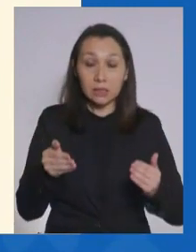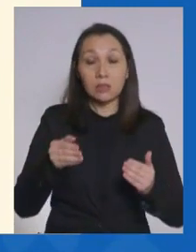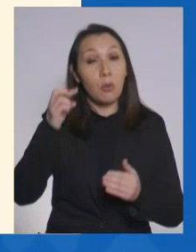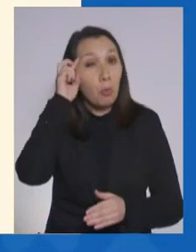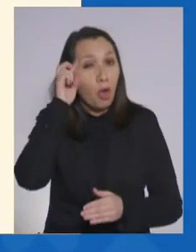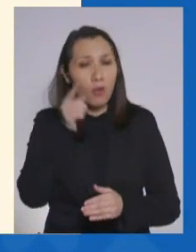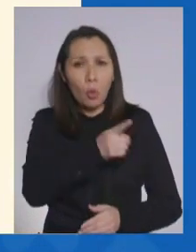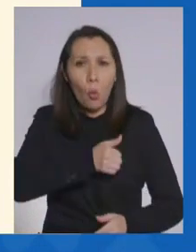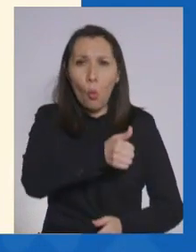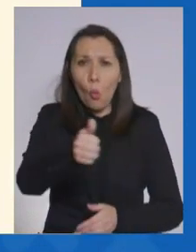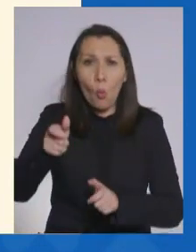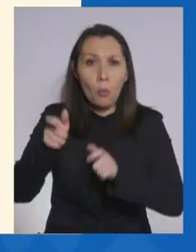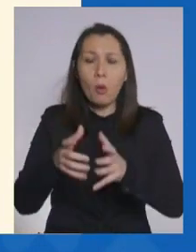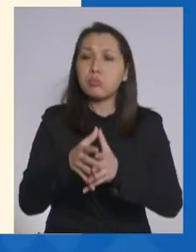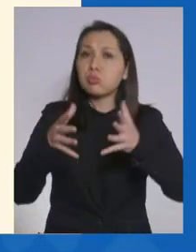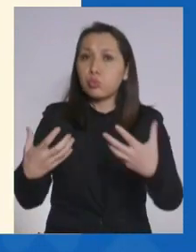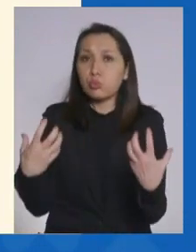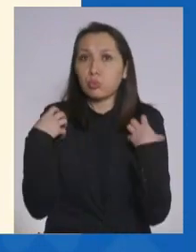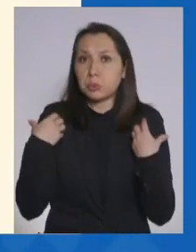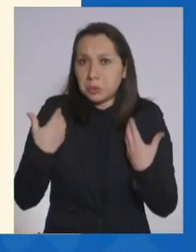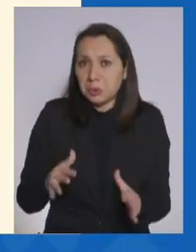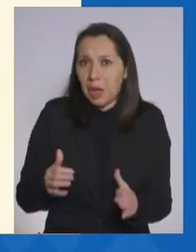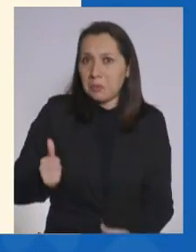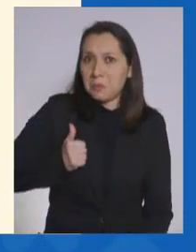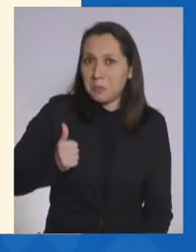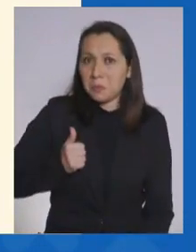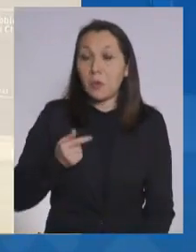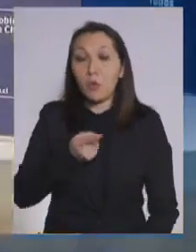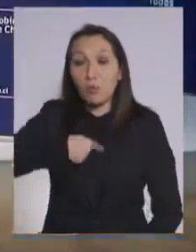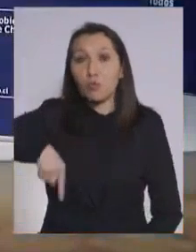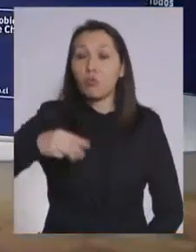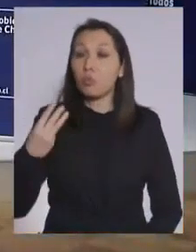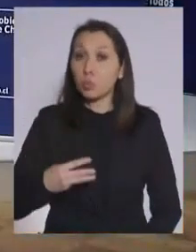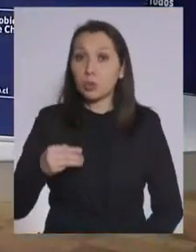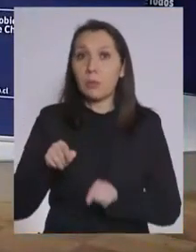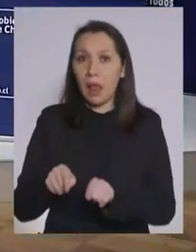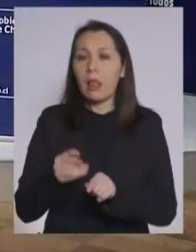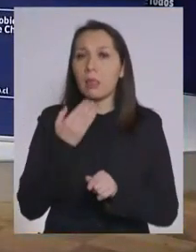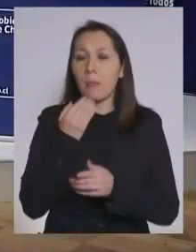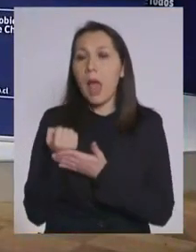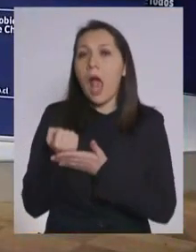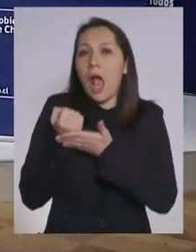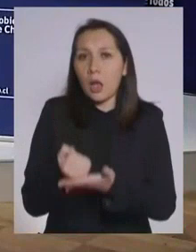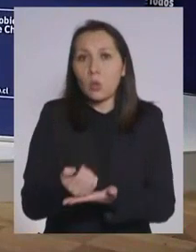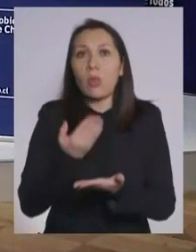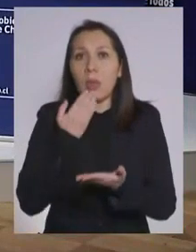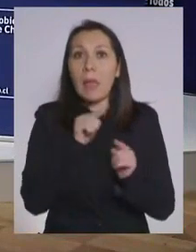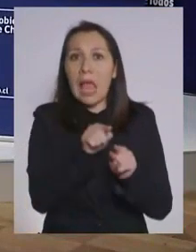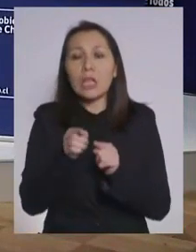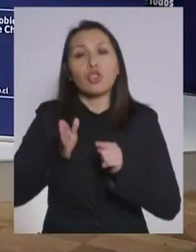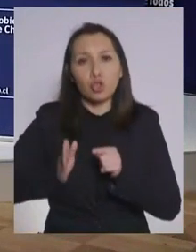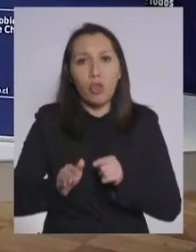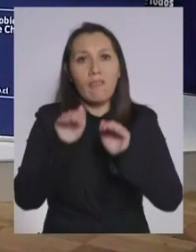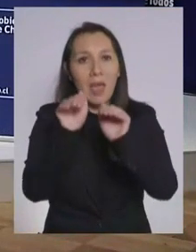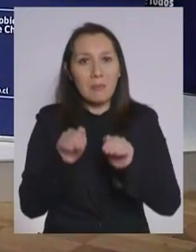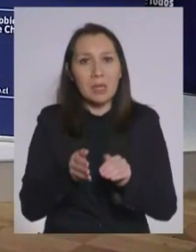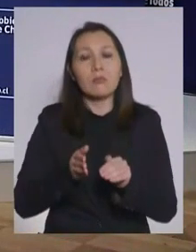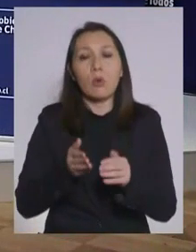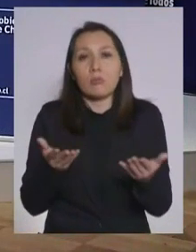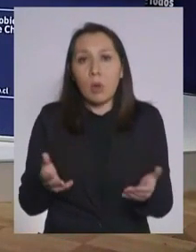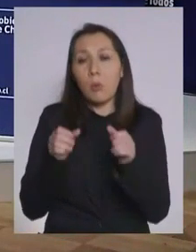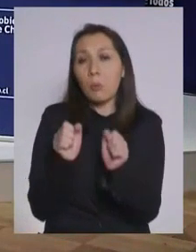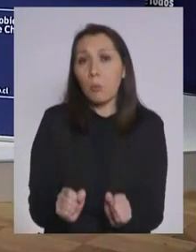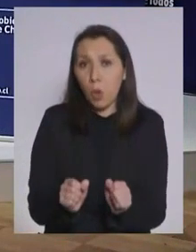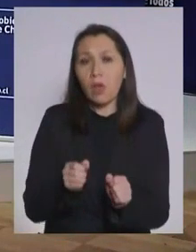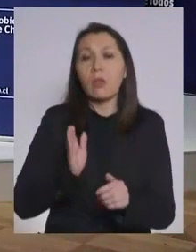se han portado en forma muy responsable y nosotros como municipalidad vamos a contribuir también para que ello siga siendo así y podamos